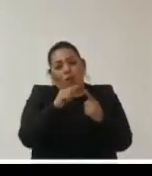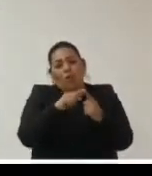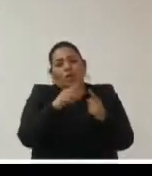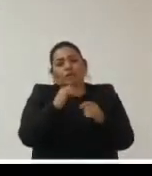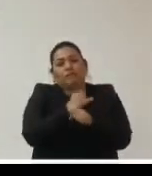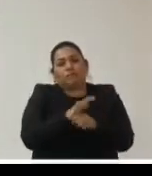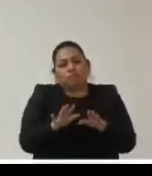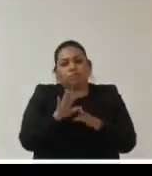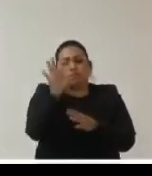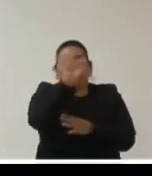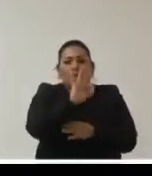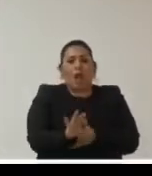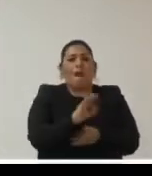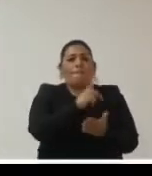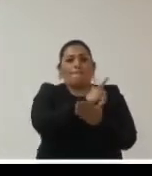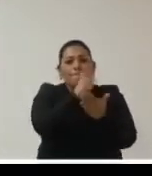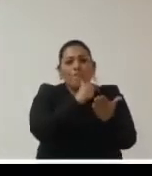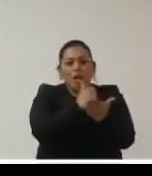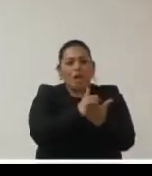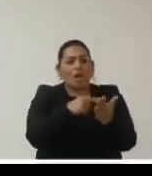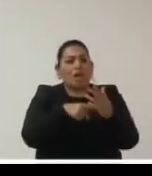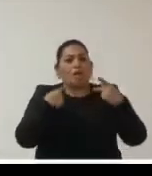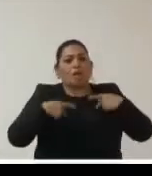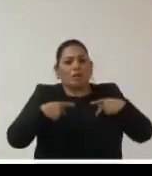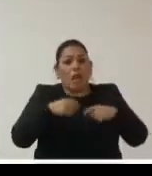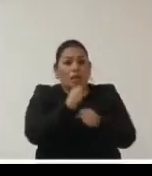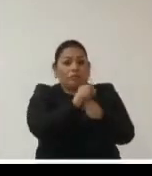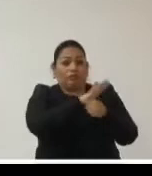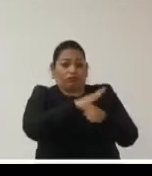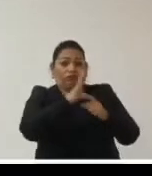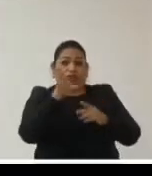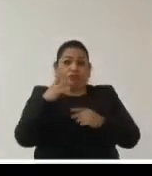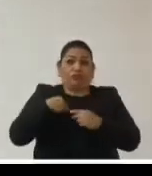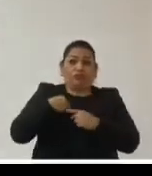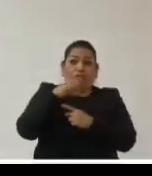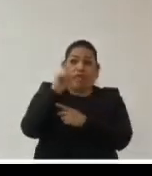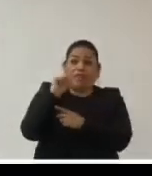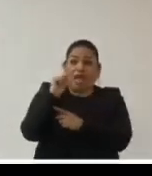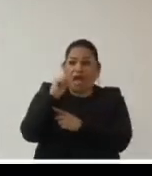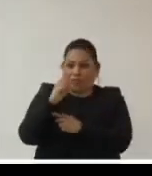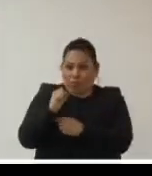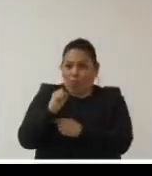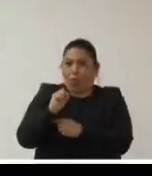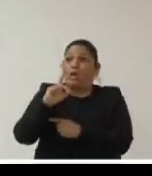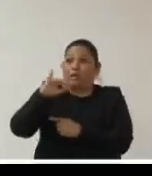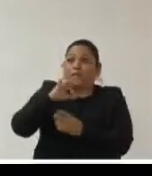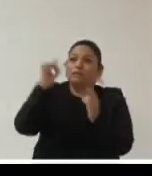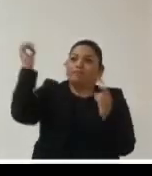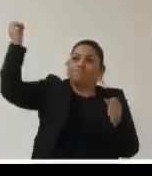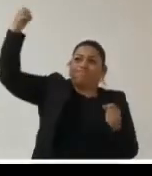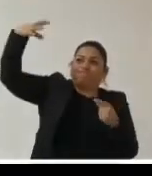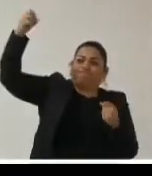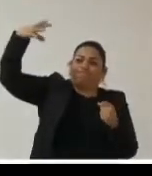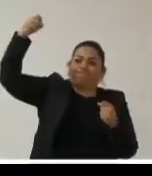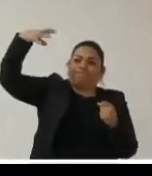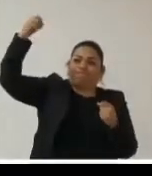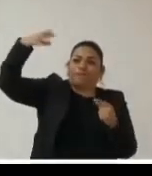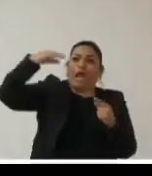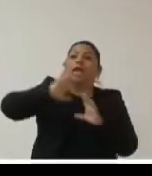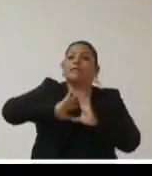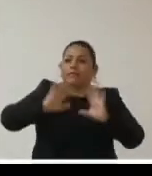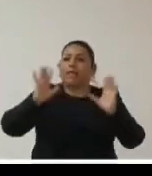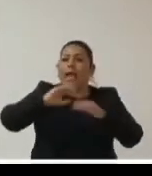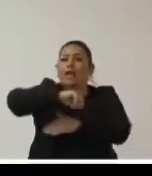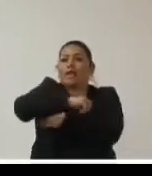porcentaje de ciudadanía que una vez que tienen el dato de que están infectados por el COVID en nuestro país por ejemplo ya somos